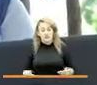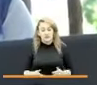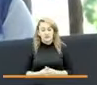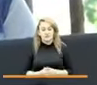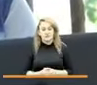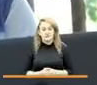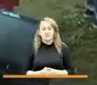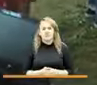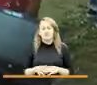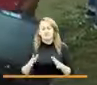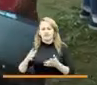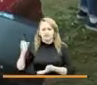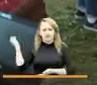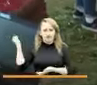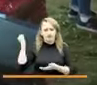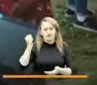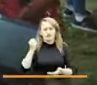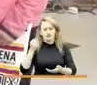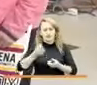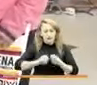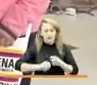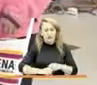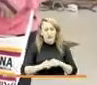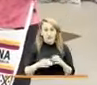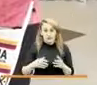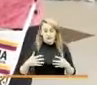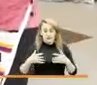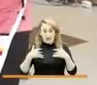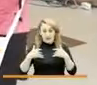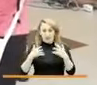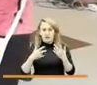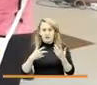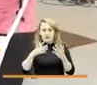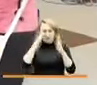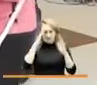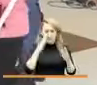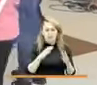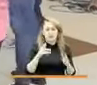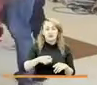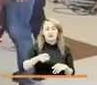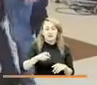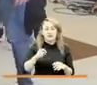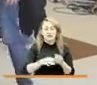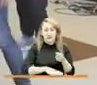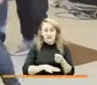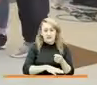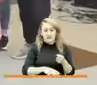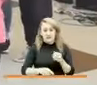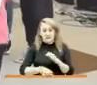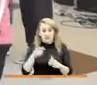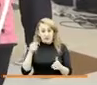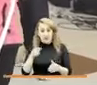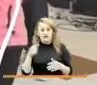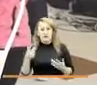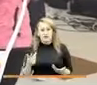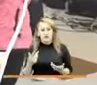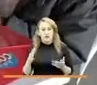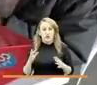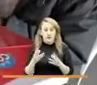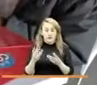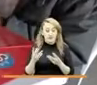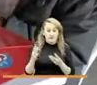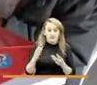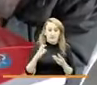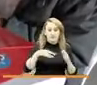recursos y los esfuerzos por las víctimas para atender sus necesidades básicas e inmediatas en medio del aislamiento y las dificultades sociales